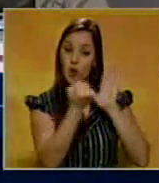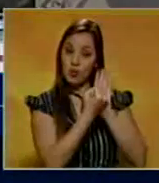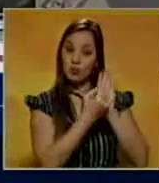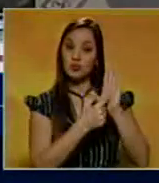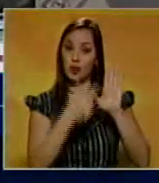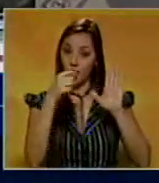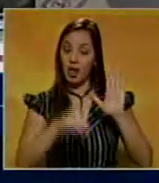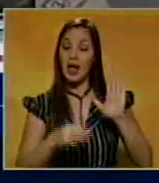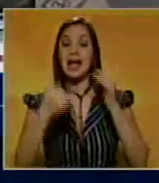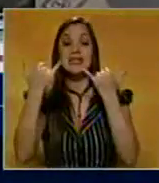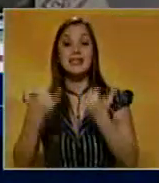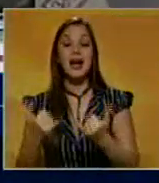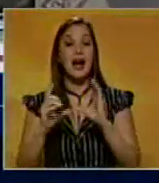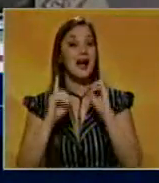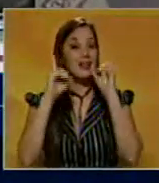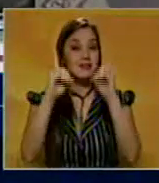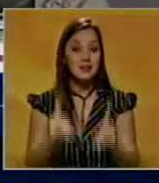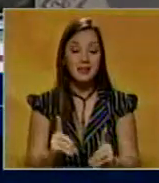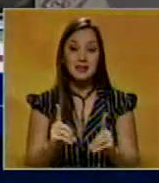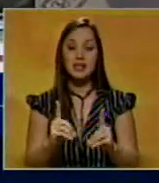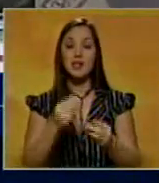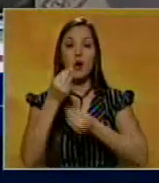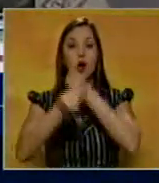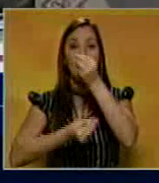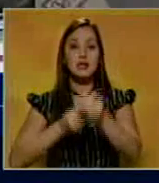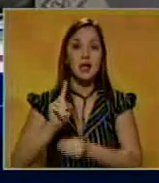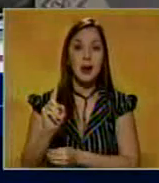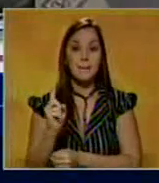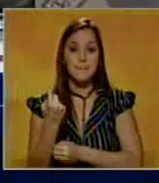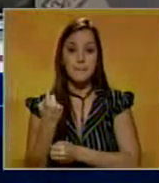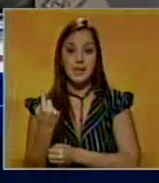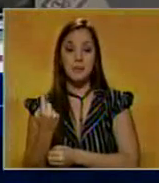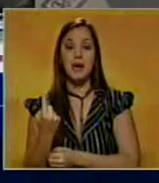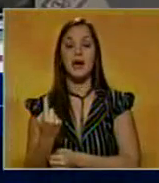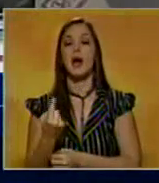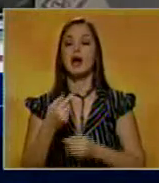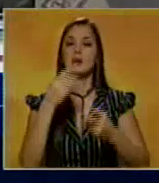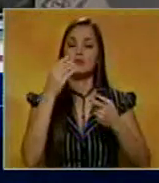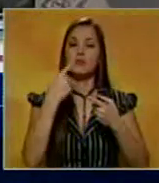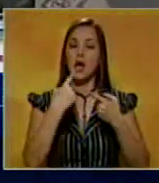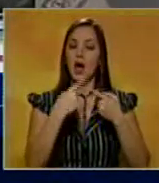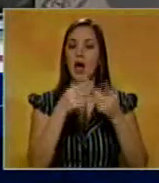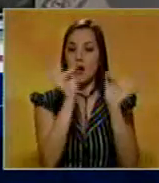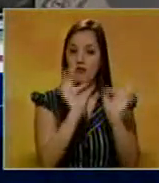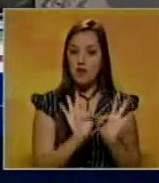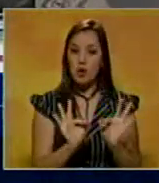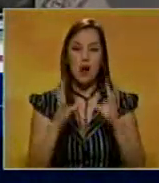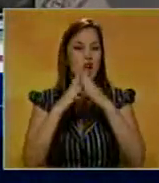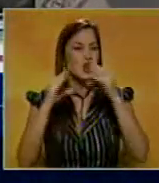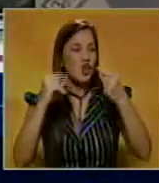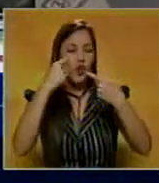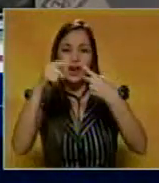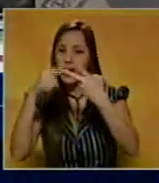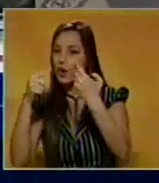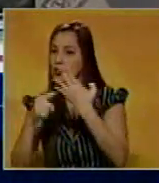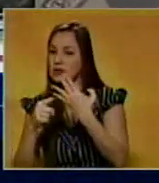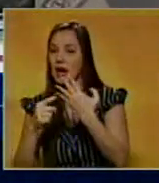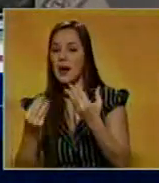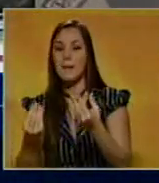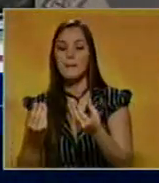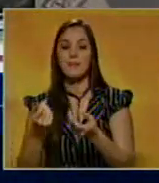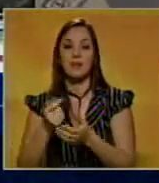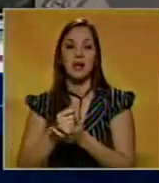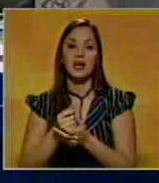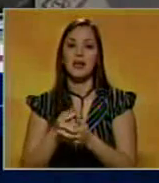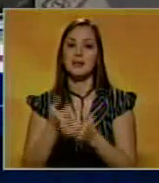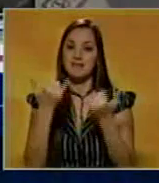a crear una primera categoría y todos los productos del país, todos los productos del país, en